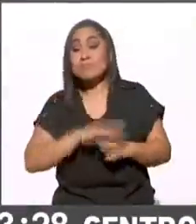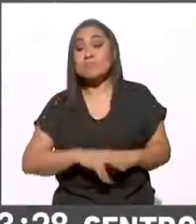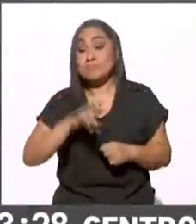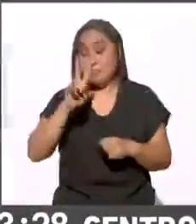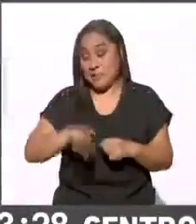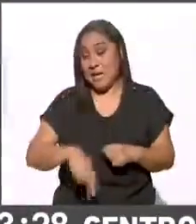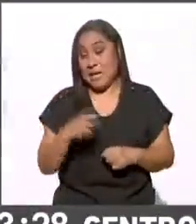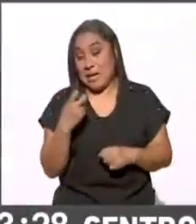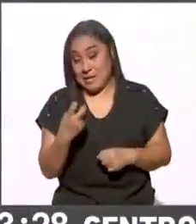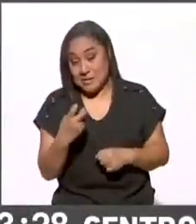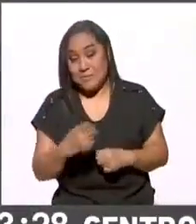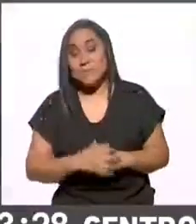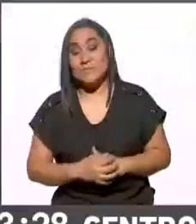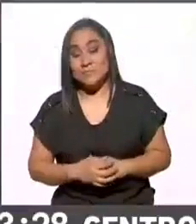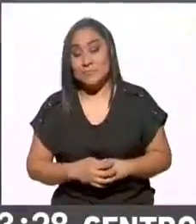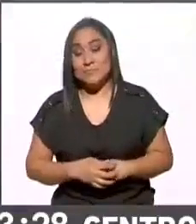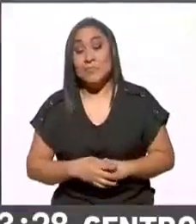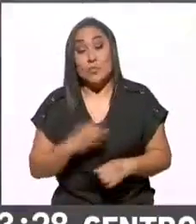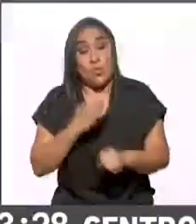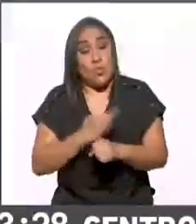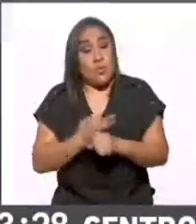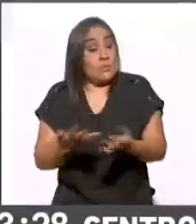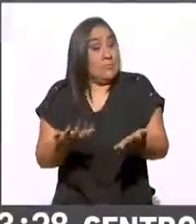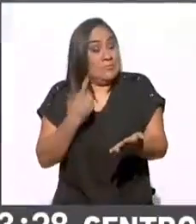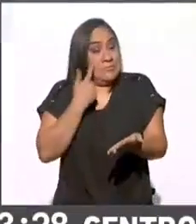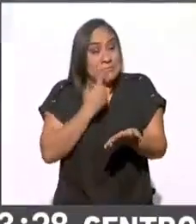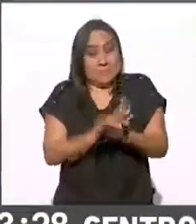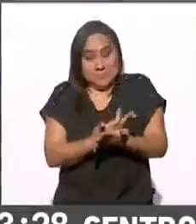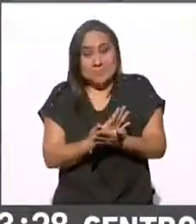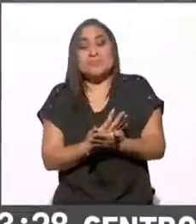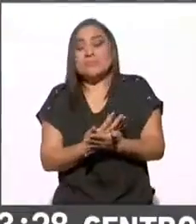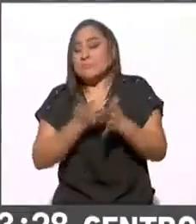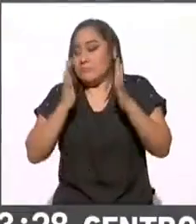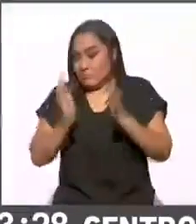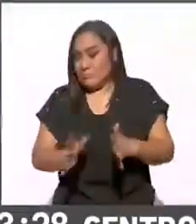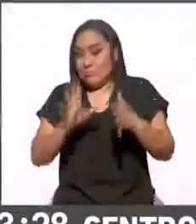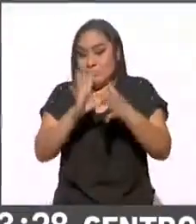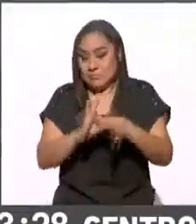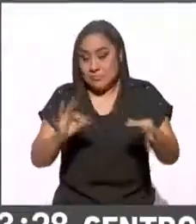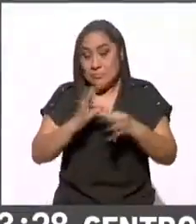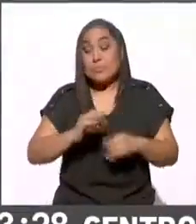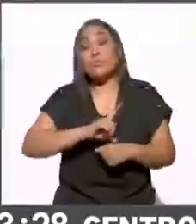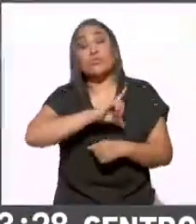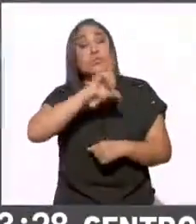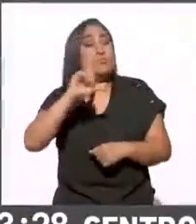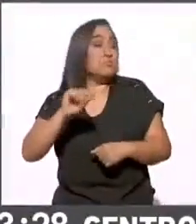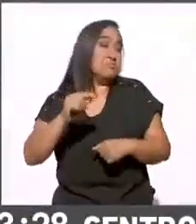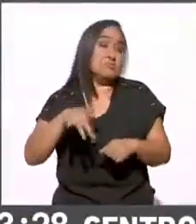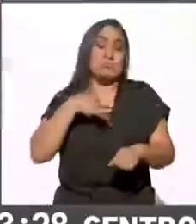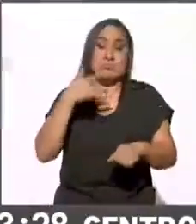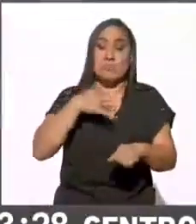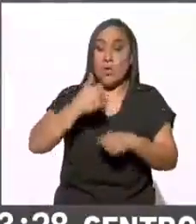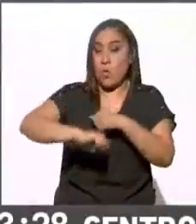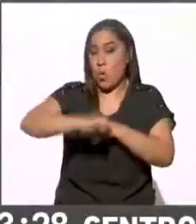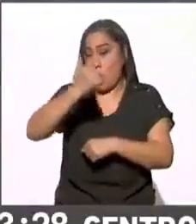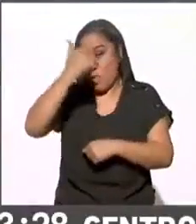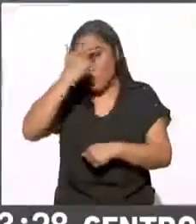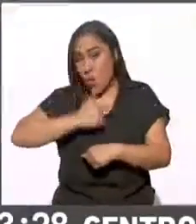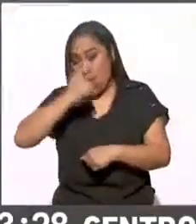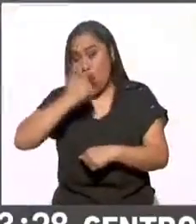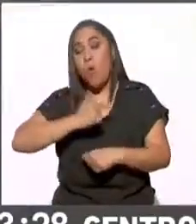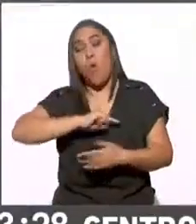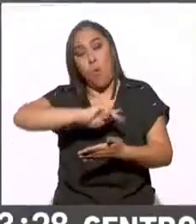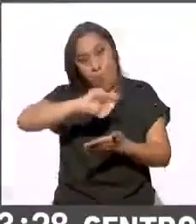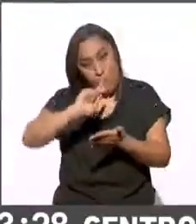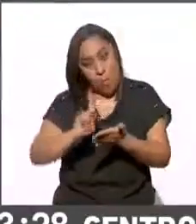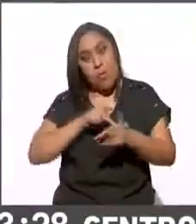precisamente lo que estábamos esperando. Se había comentado que después de las 11 de la noche se reanudaría